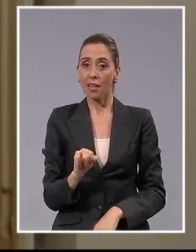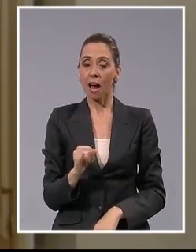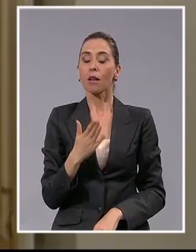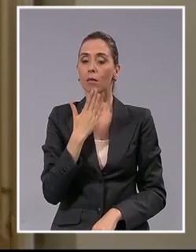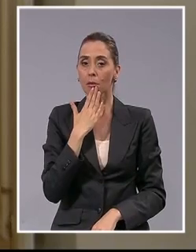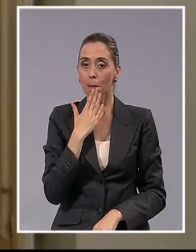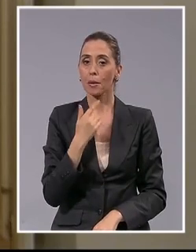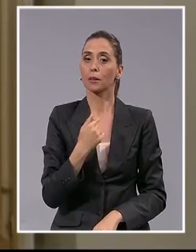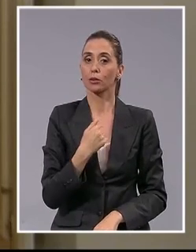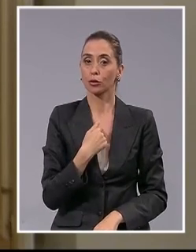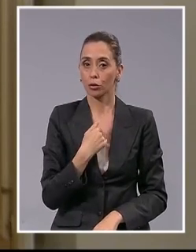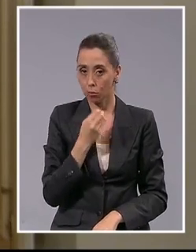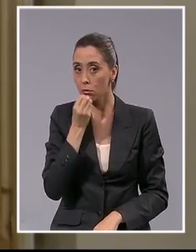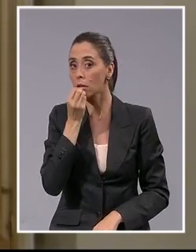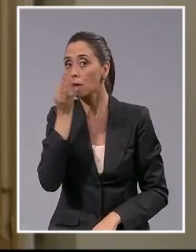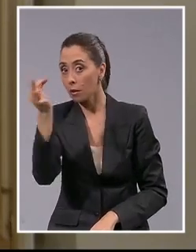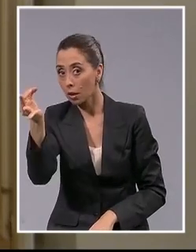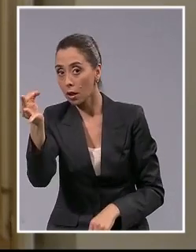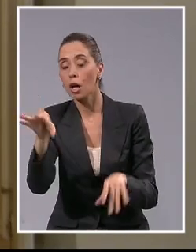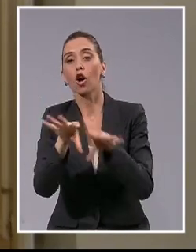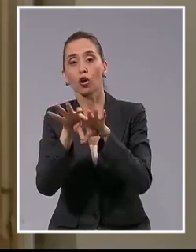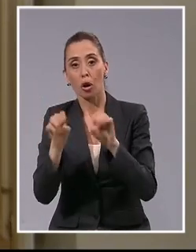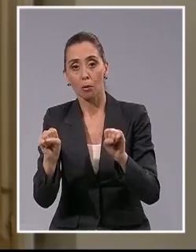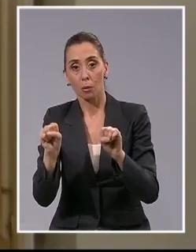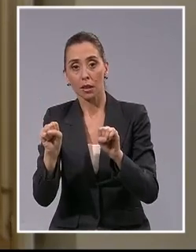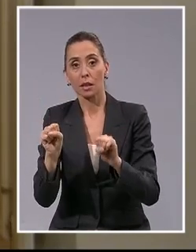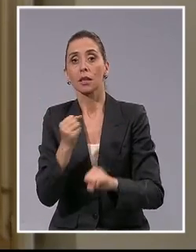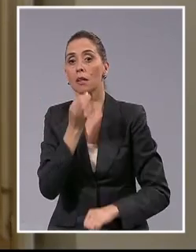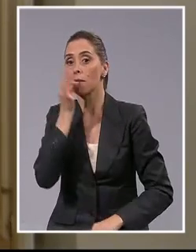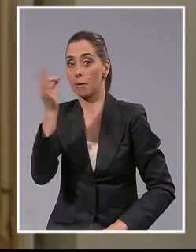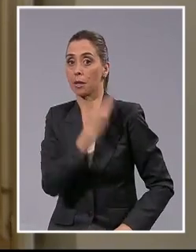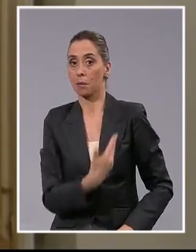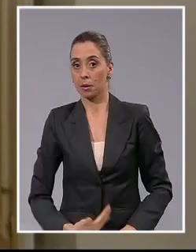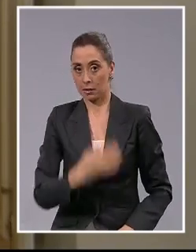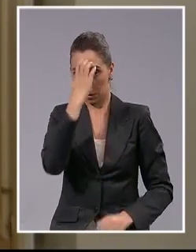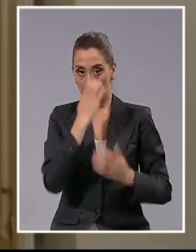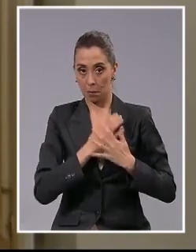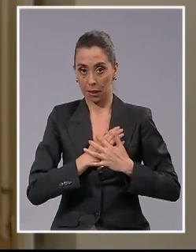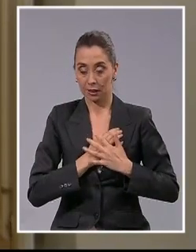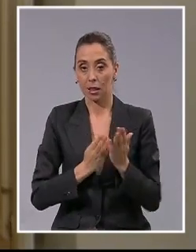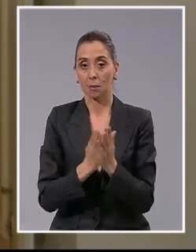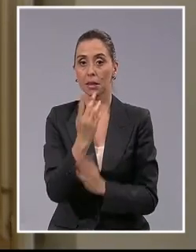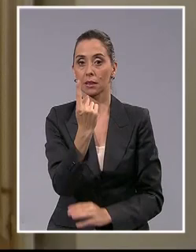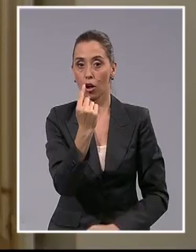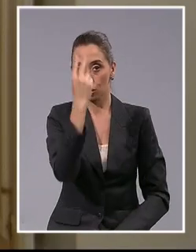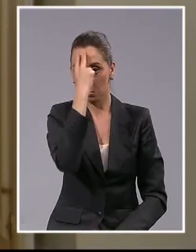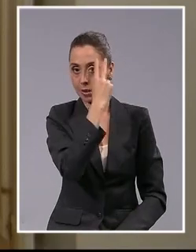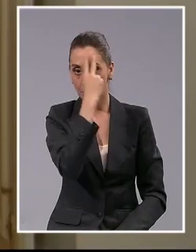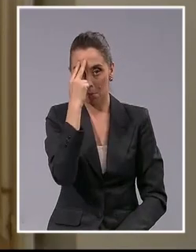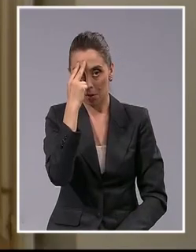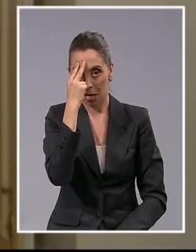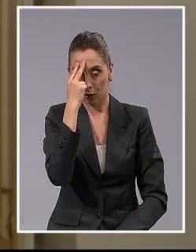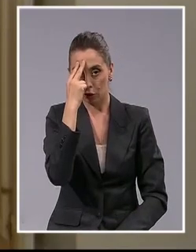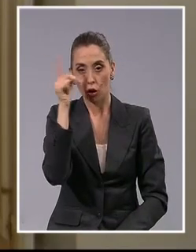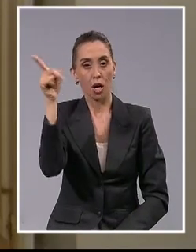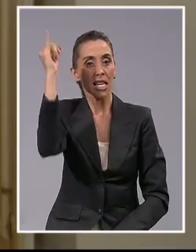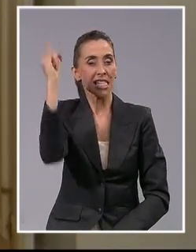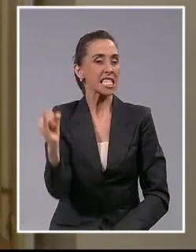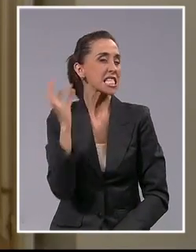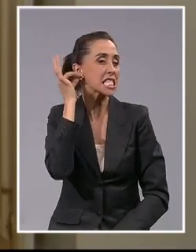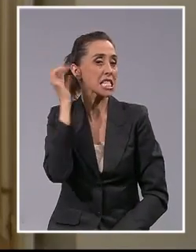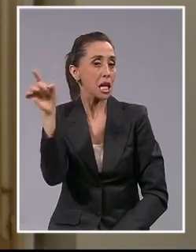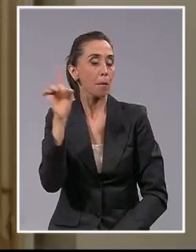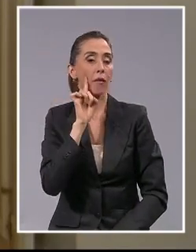expresado y comprometido a la presidenta Bachelet que a partir del 11 de marzo contará siempre